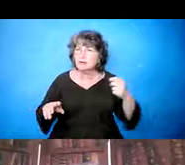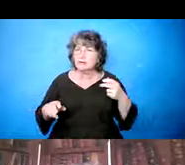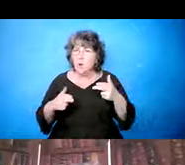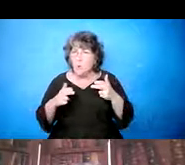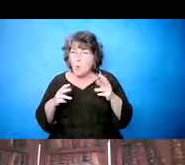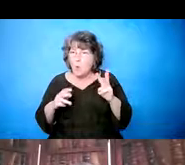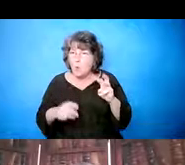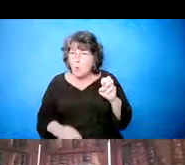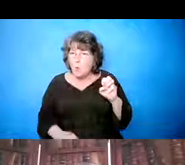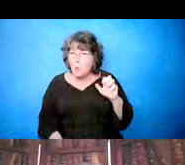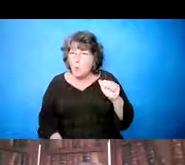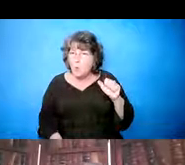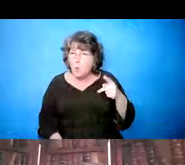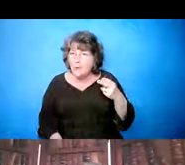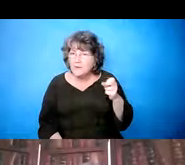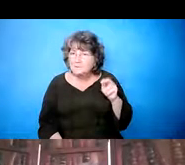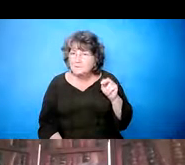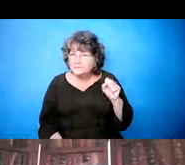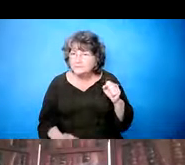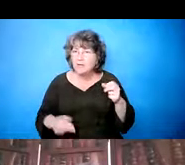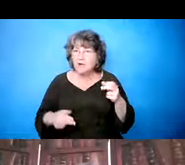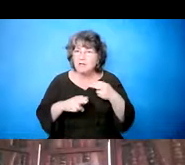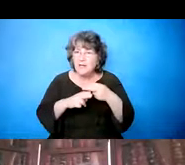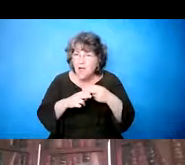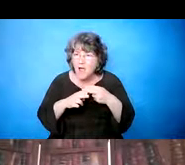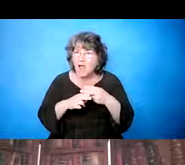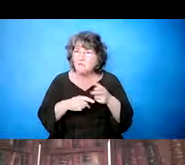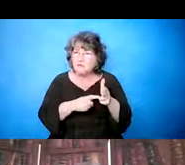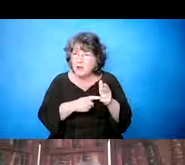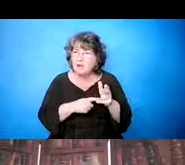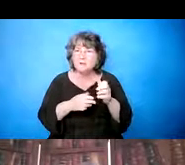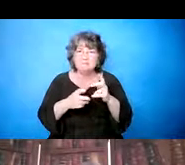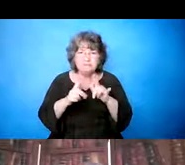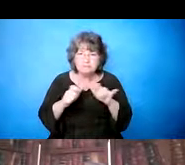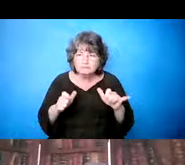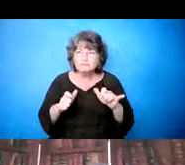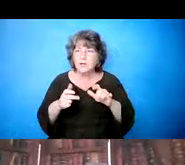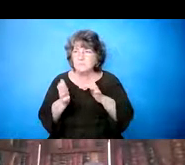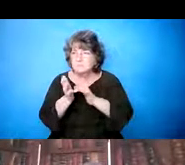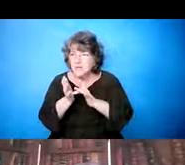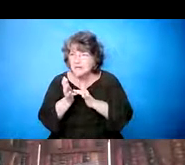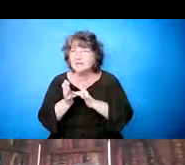supervisan, medicamentos, armas, o, eh,